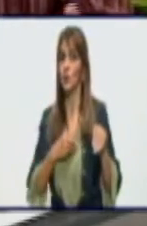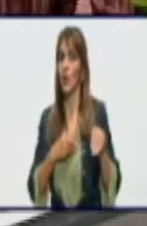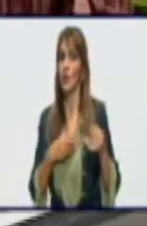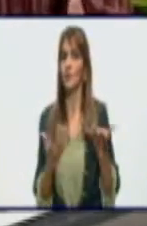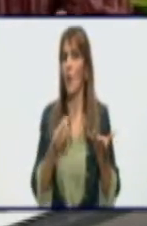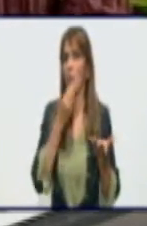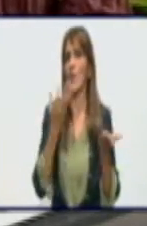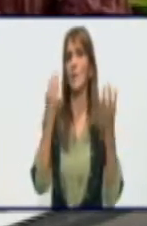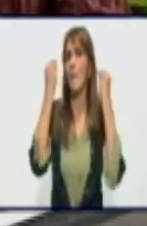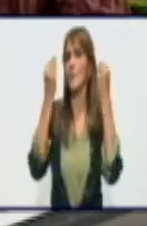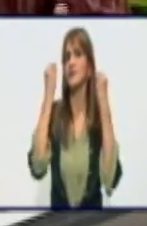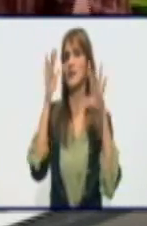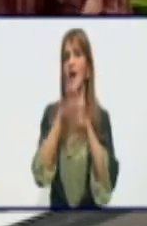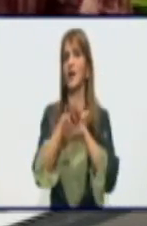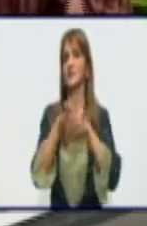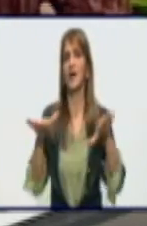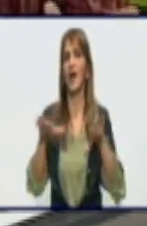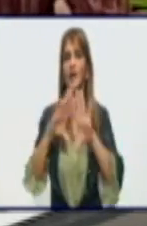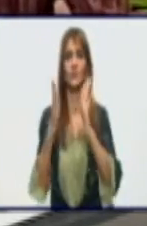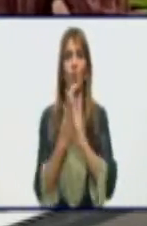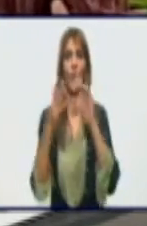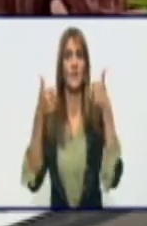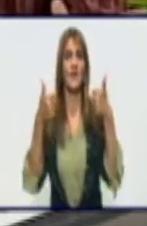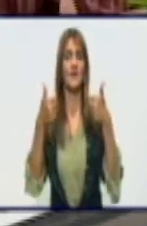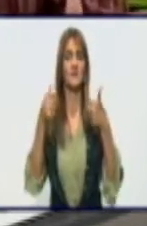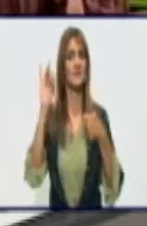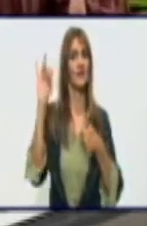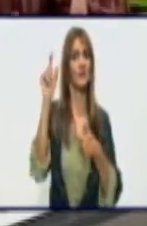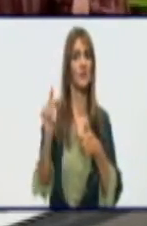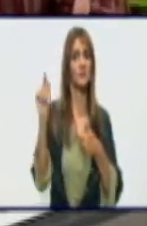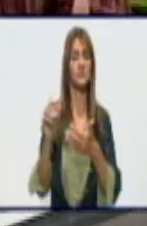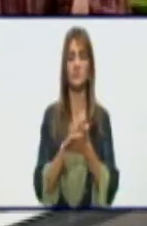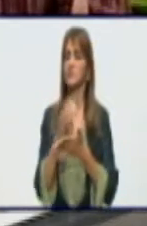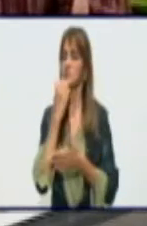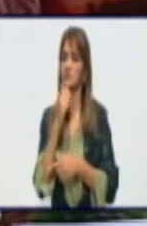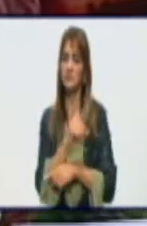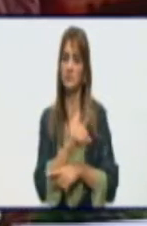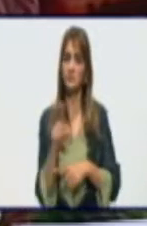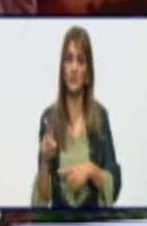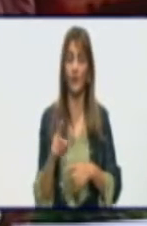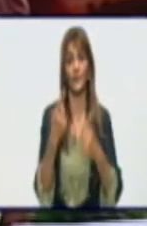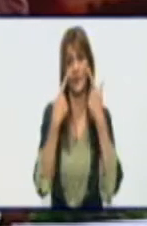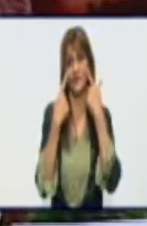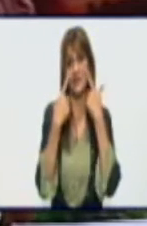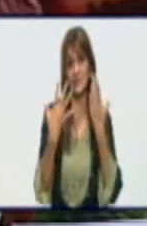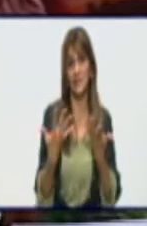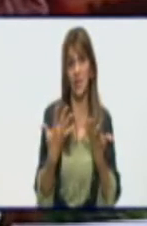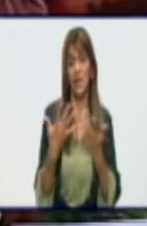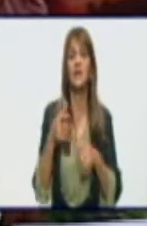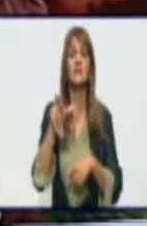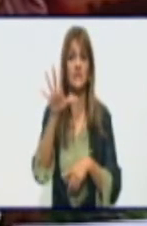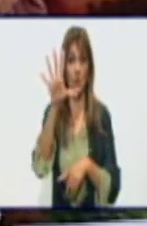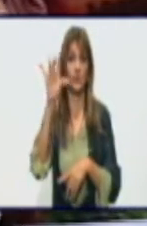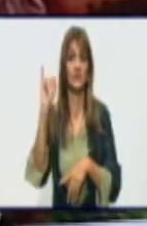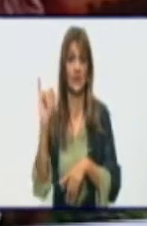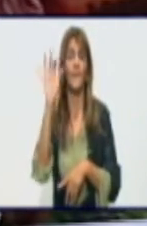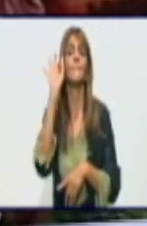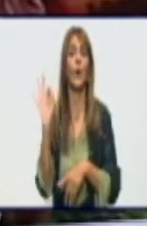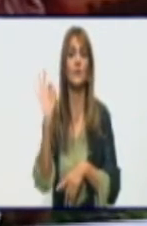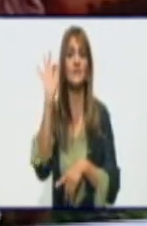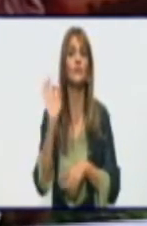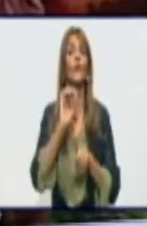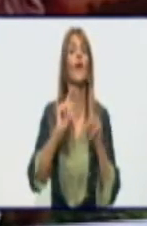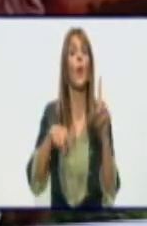a la confianza, ni puede darnos alegría, ni nada de eso. Entonces, fíjense, el 56% de los